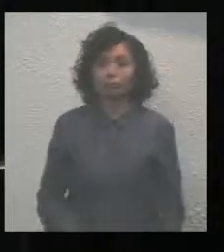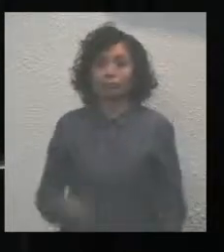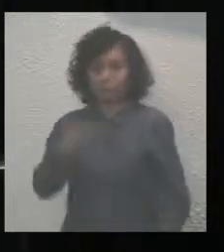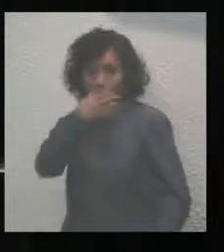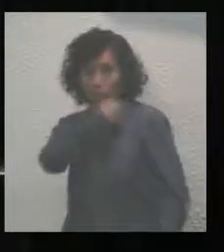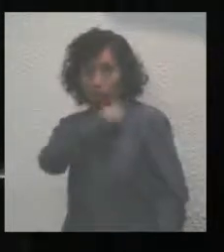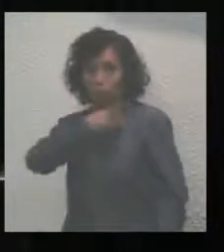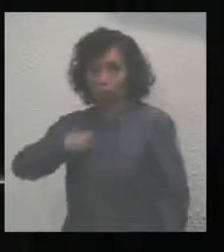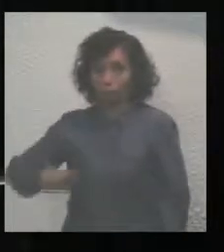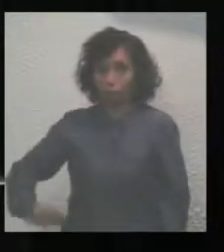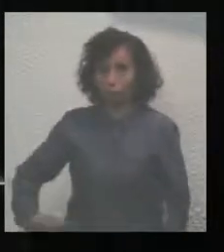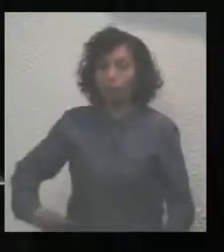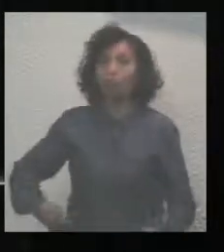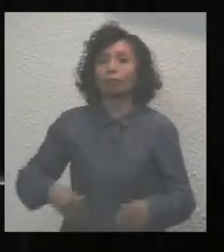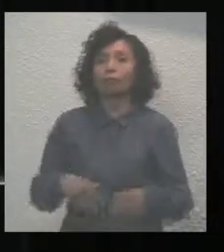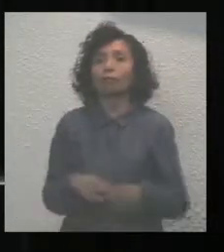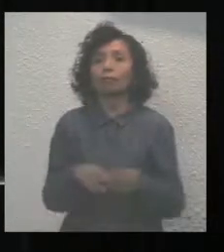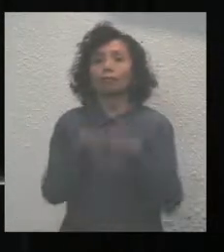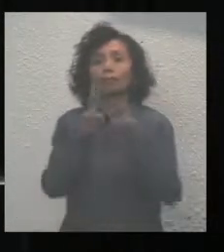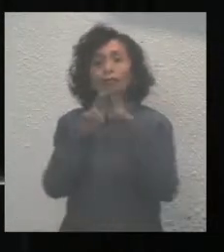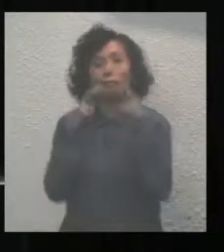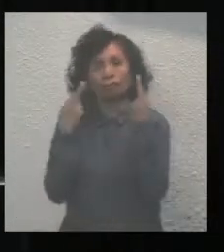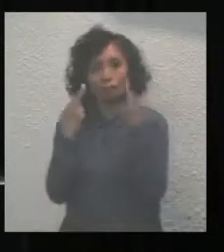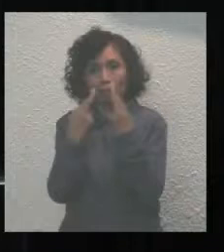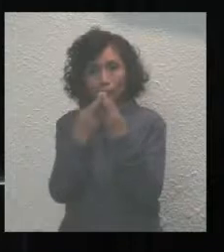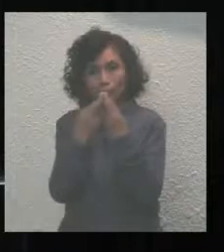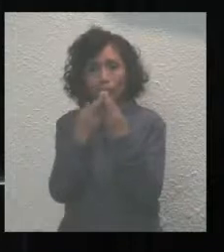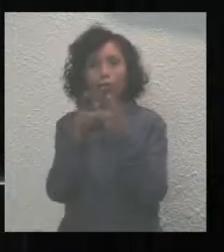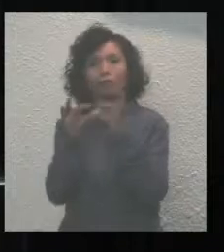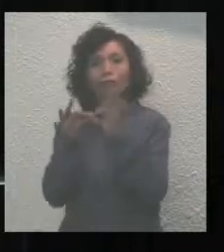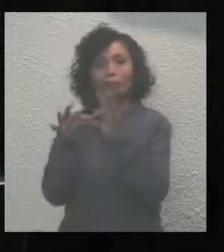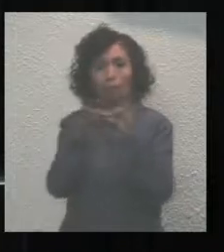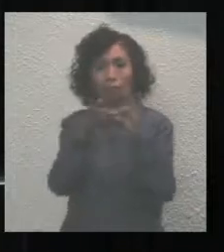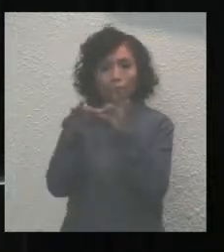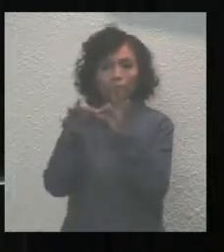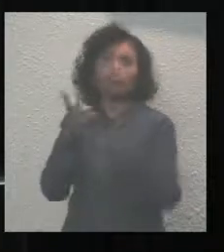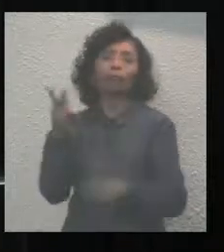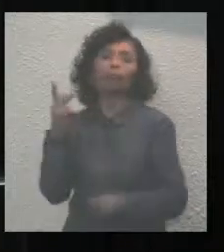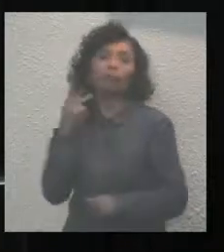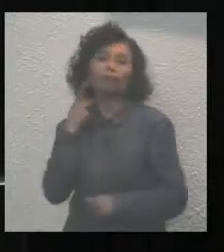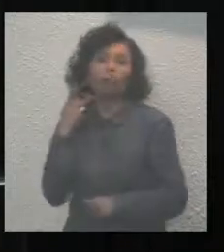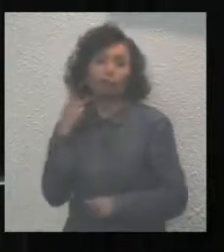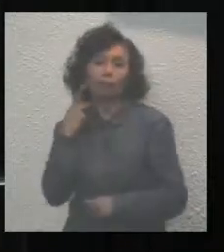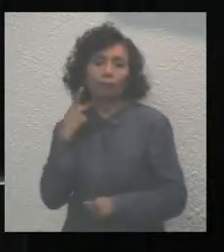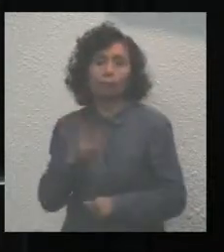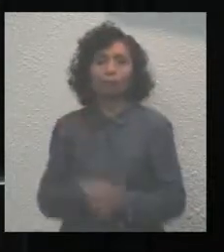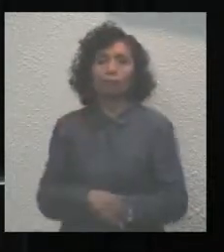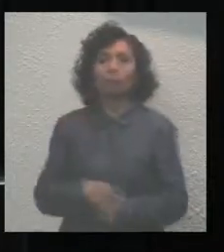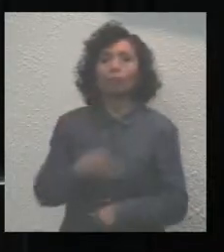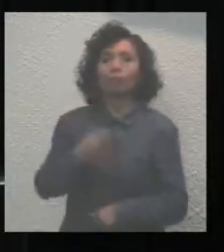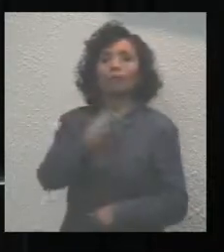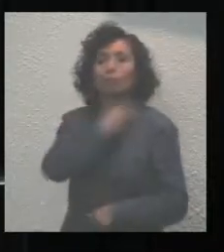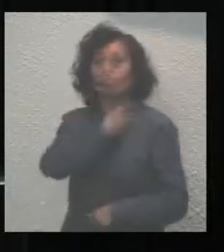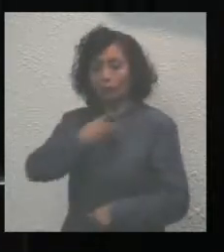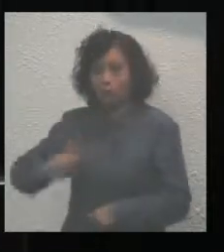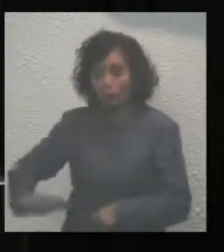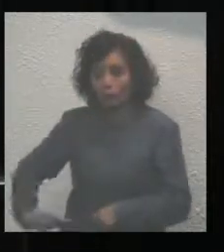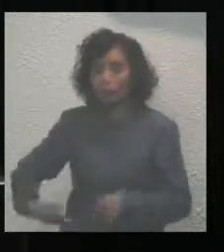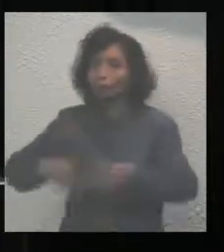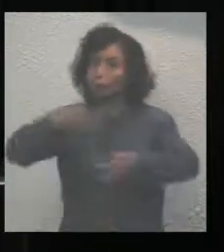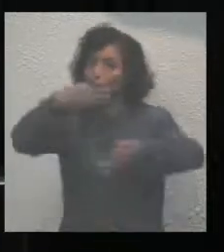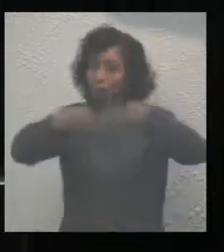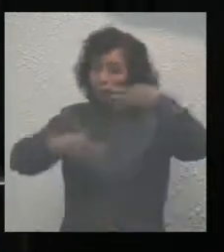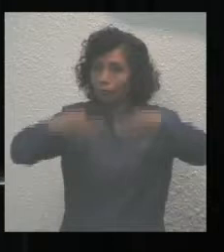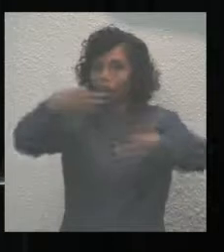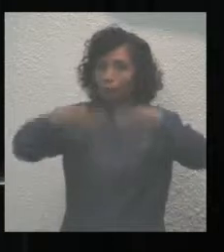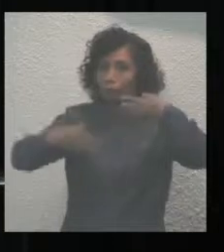presidente de la Junta de Gobierno y Coordinación Política del Poder Legislativo, al presidente del Tribunal Superior de